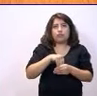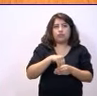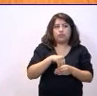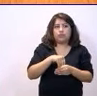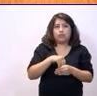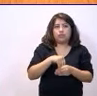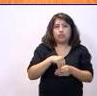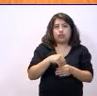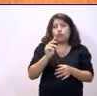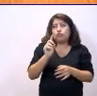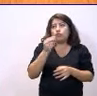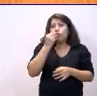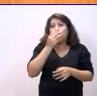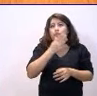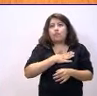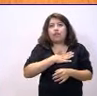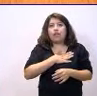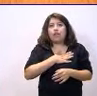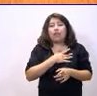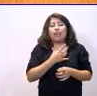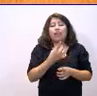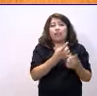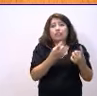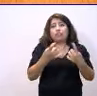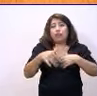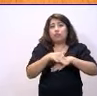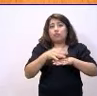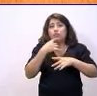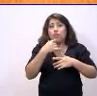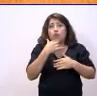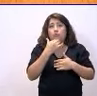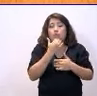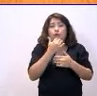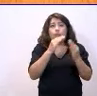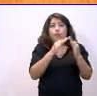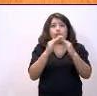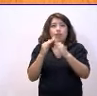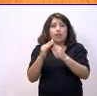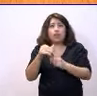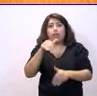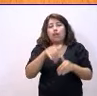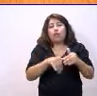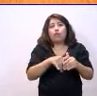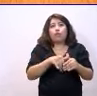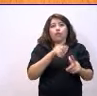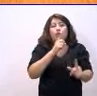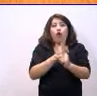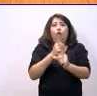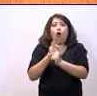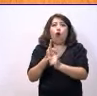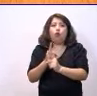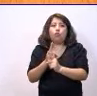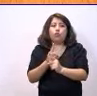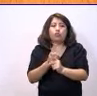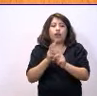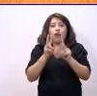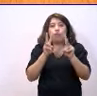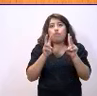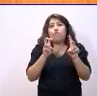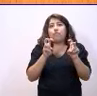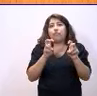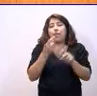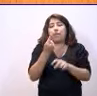un bien de primera necesidad como la vivienda y con que voten en contra sistemáticamente de la fijación de